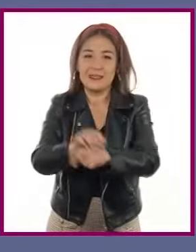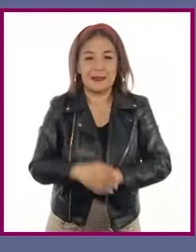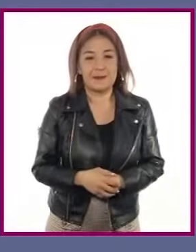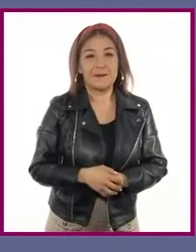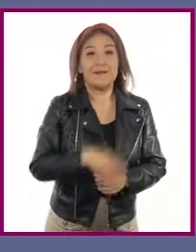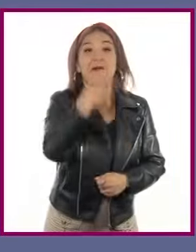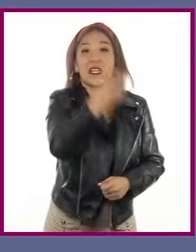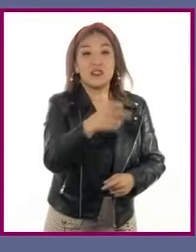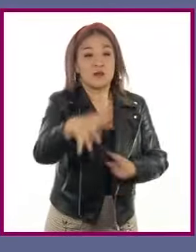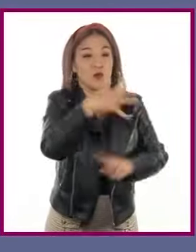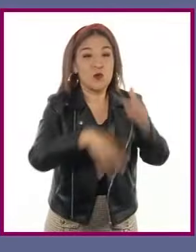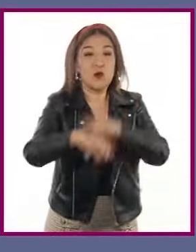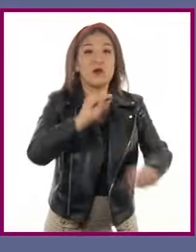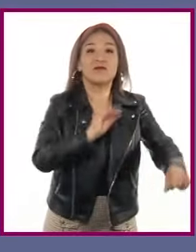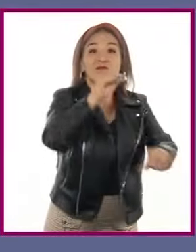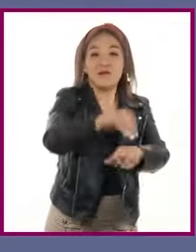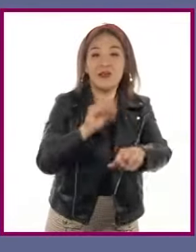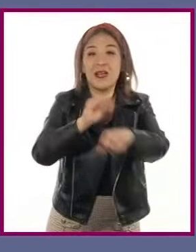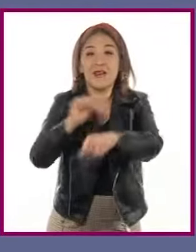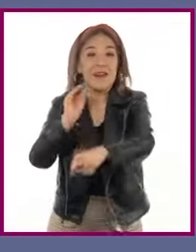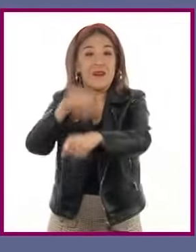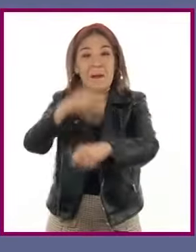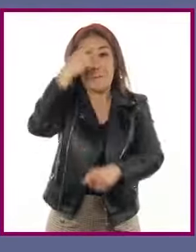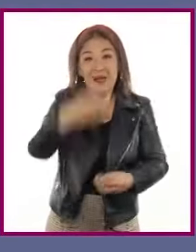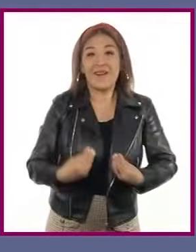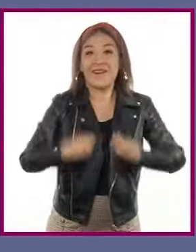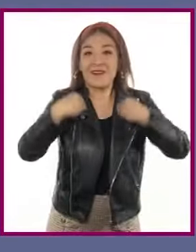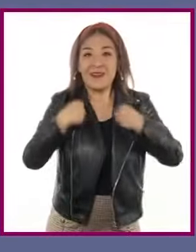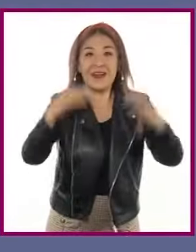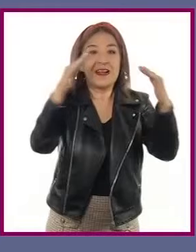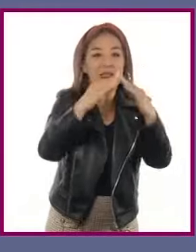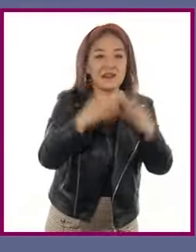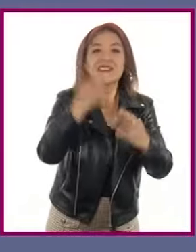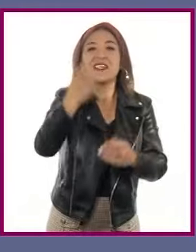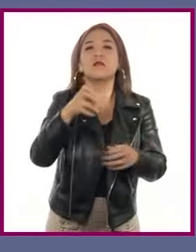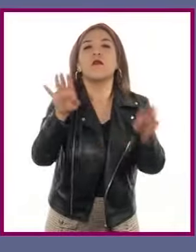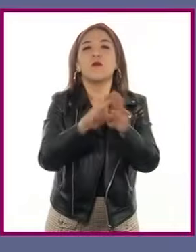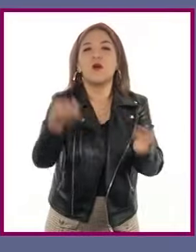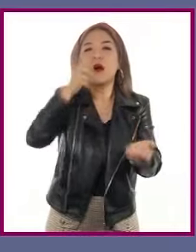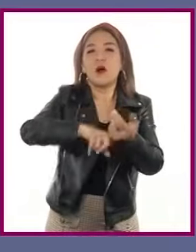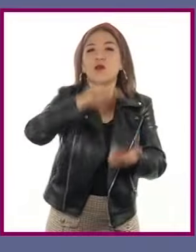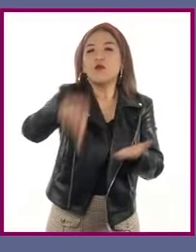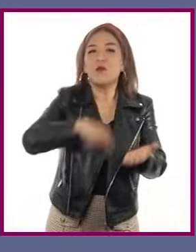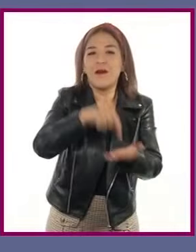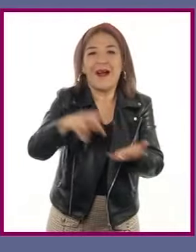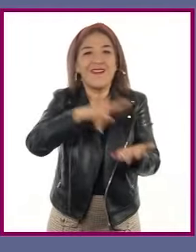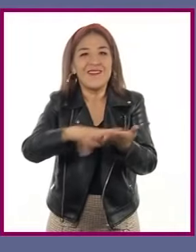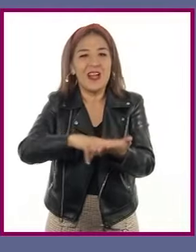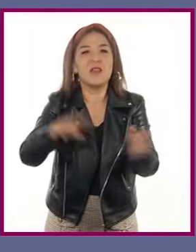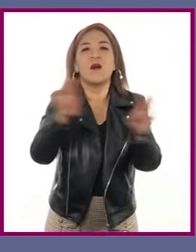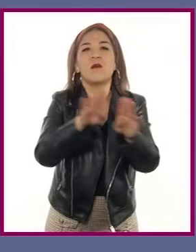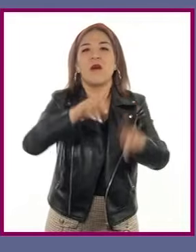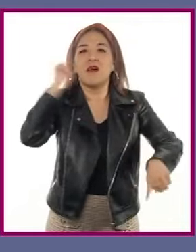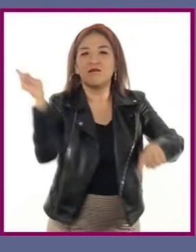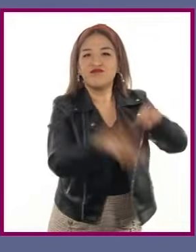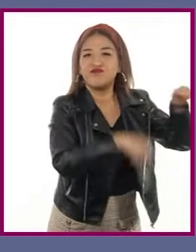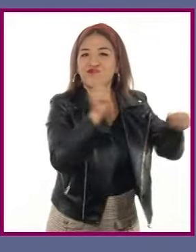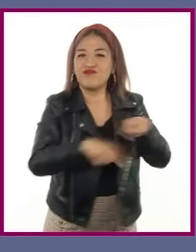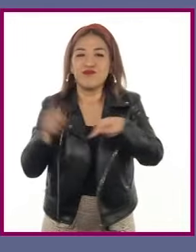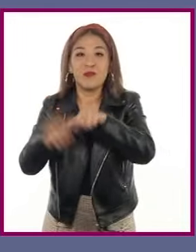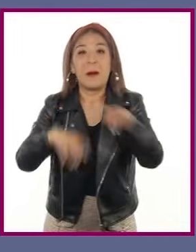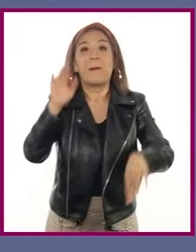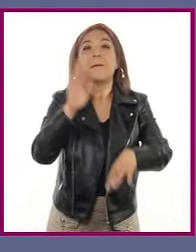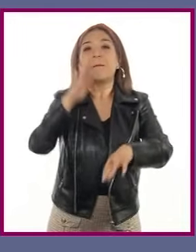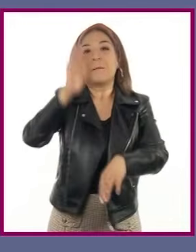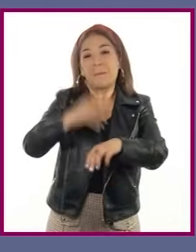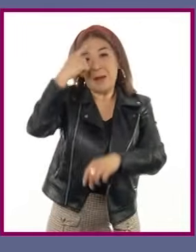asentamientos humanos, en constante expansión, invaden reservas ecológicas y áreas agrícolas. Cada vez hay más contaminación que